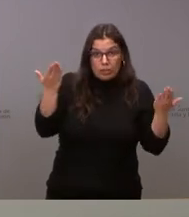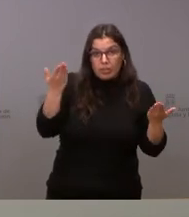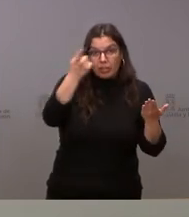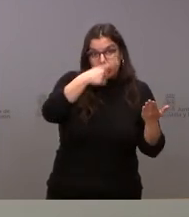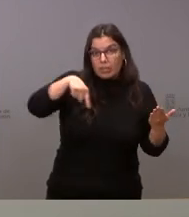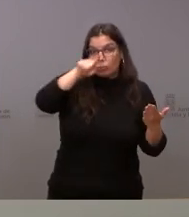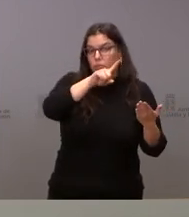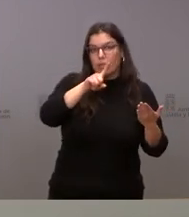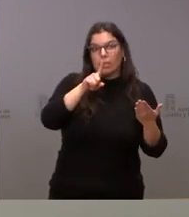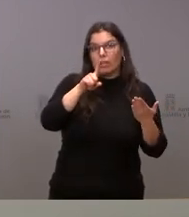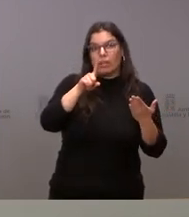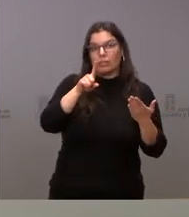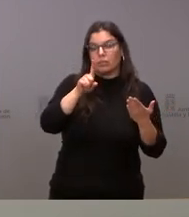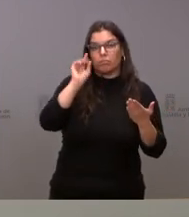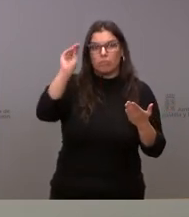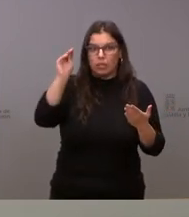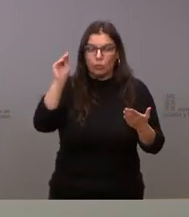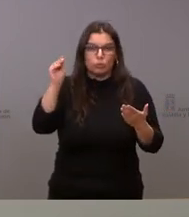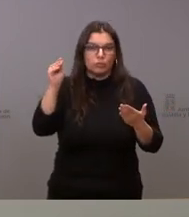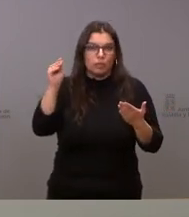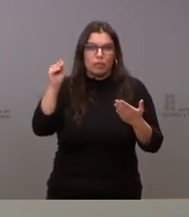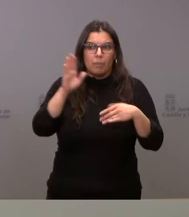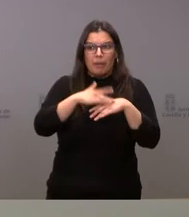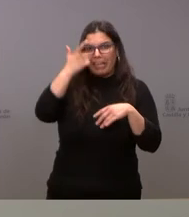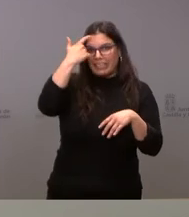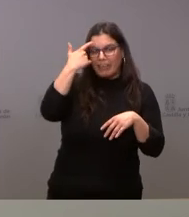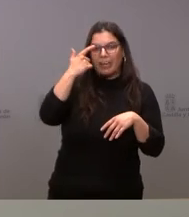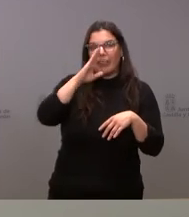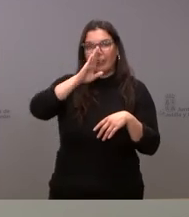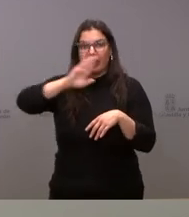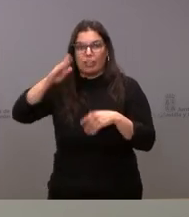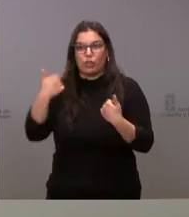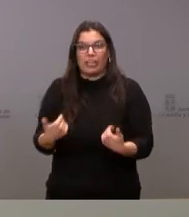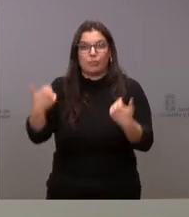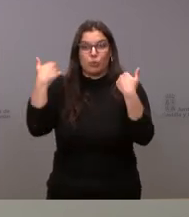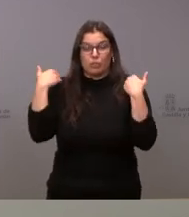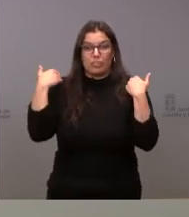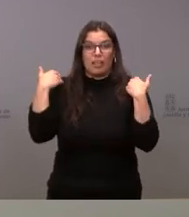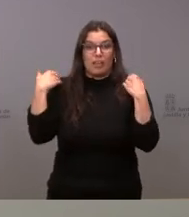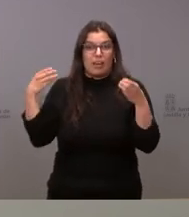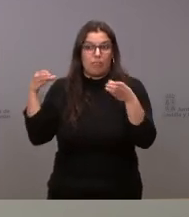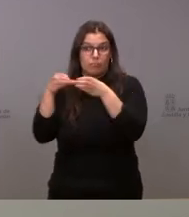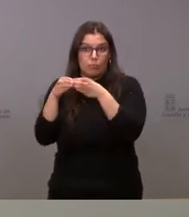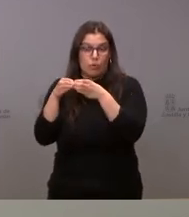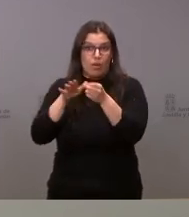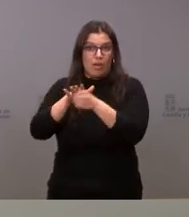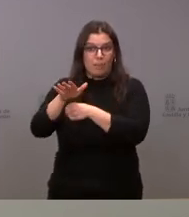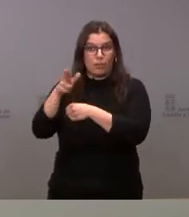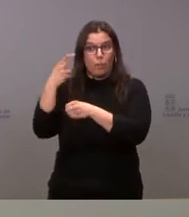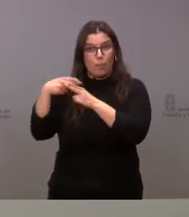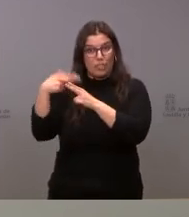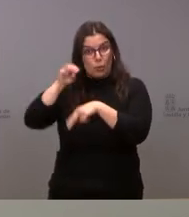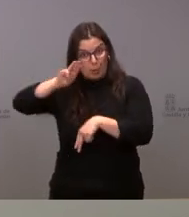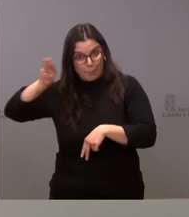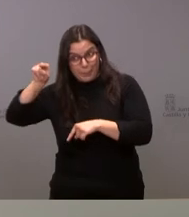cauces establecidos al efecto para saber estas preguntas a los responsables que pueda haber en el ámbito de partido